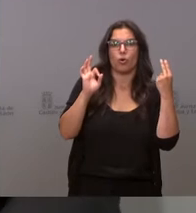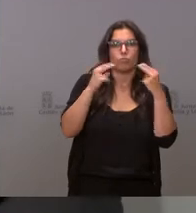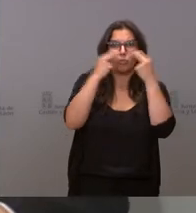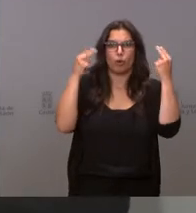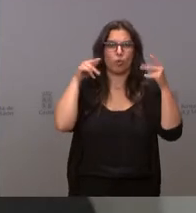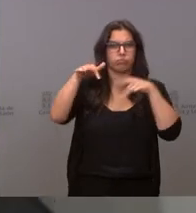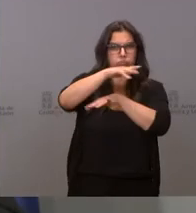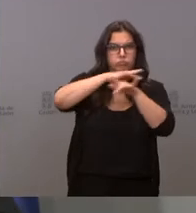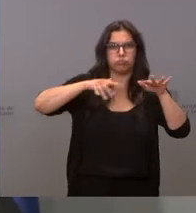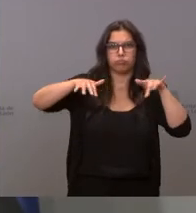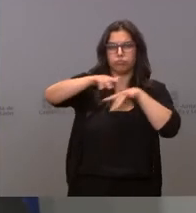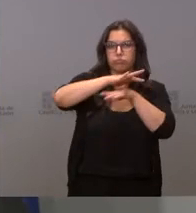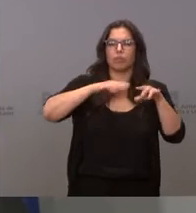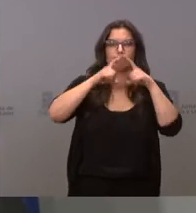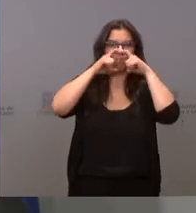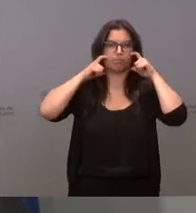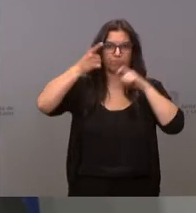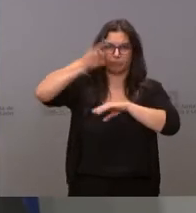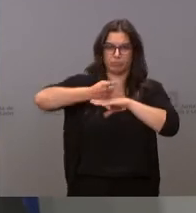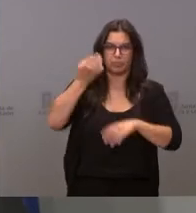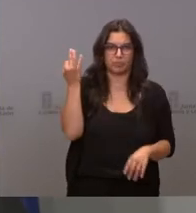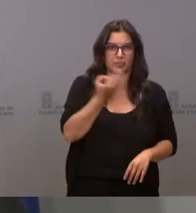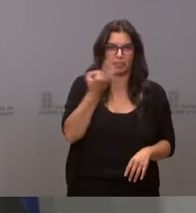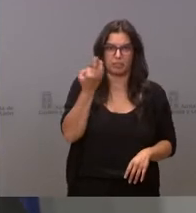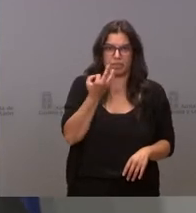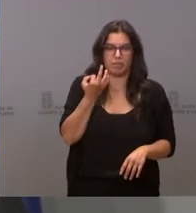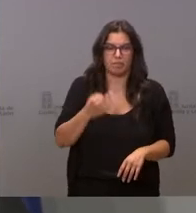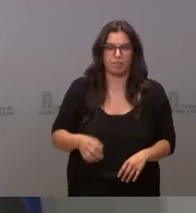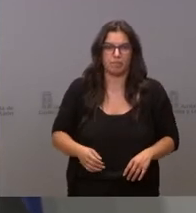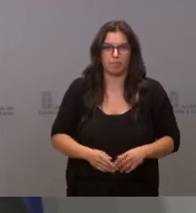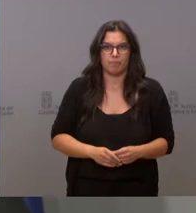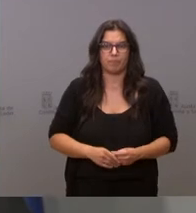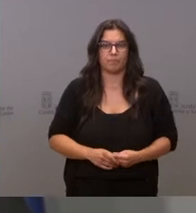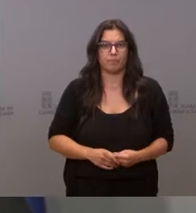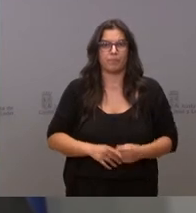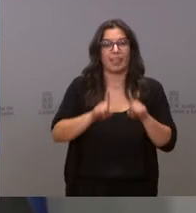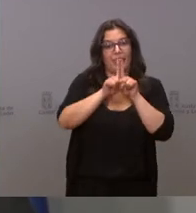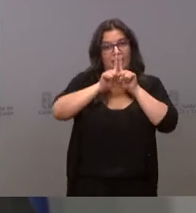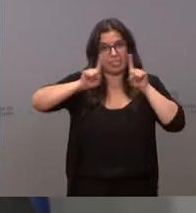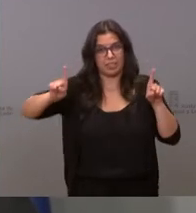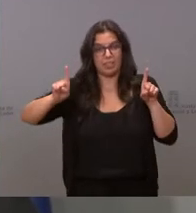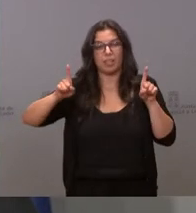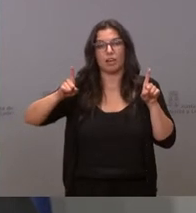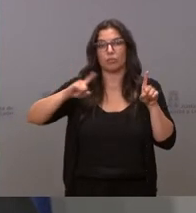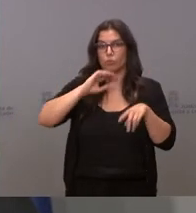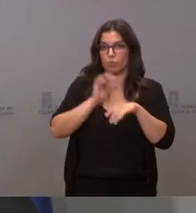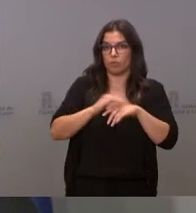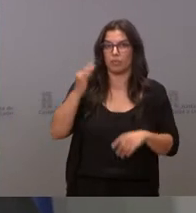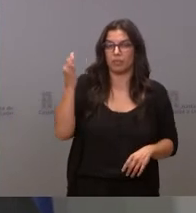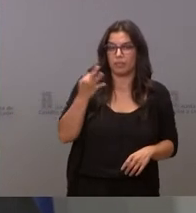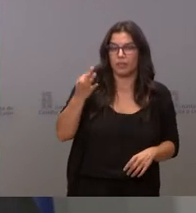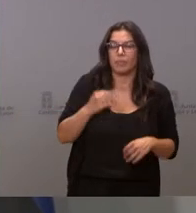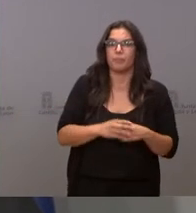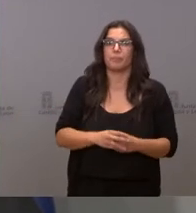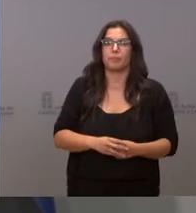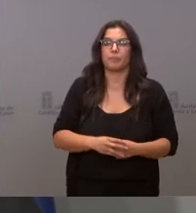del tipo de actividad que se desarrolle en el mismo. Hay que mantener la distancia de seguridad, es obligatorio el uso